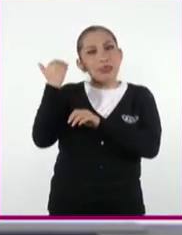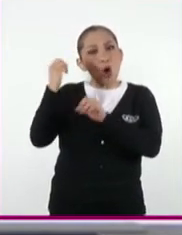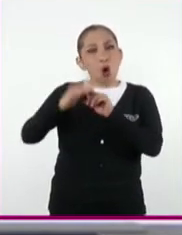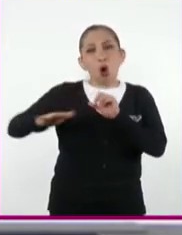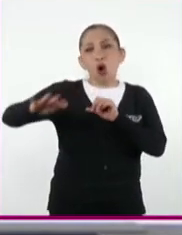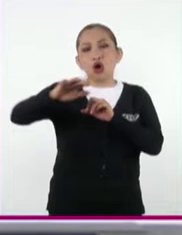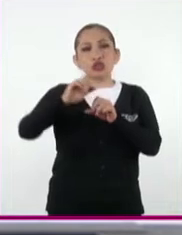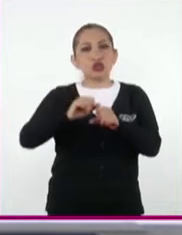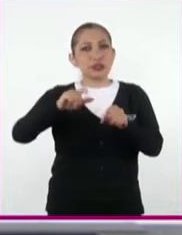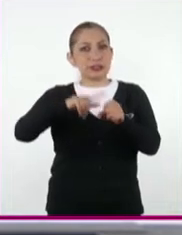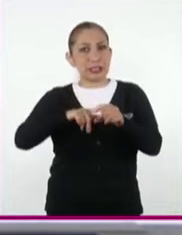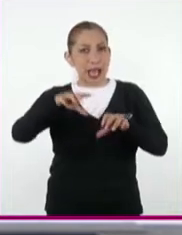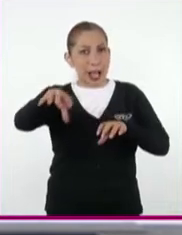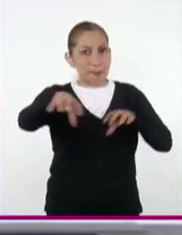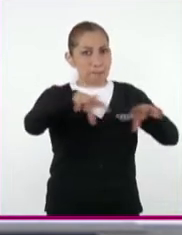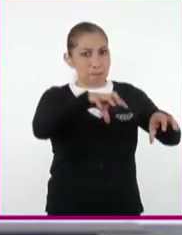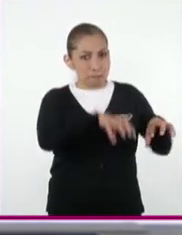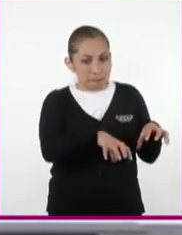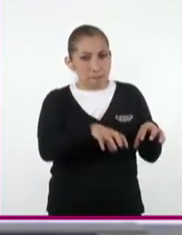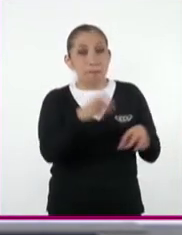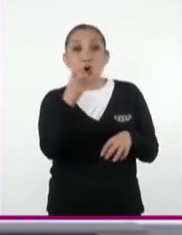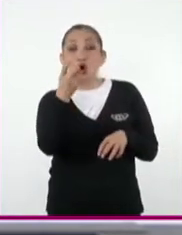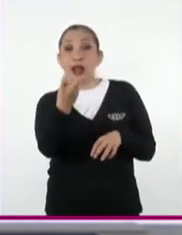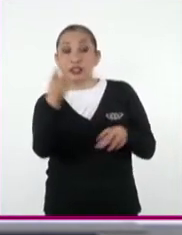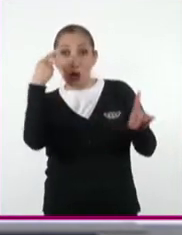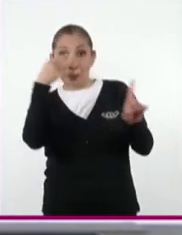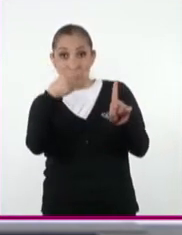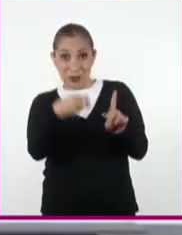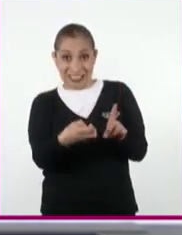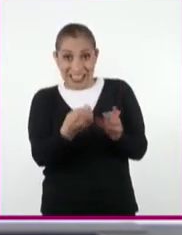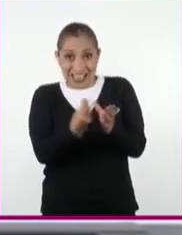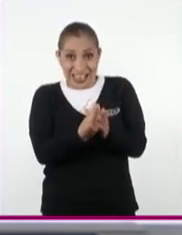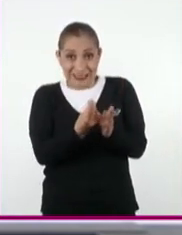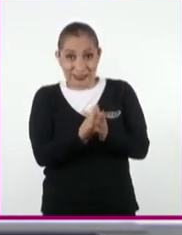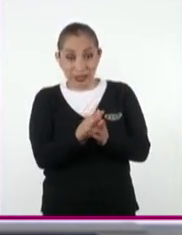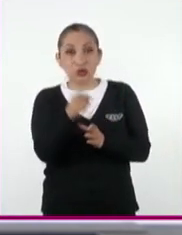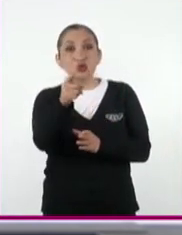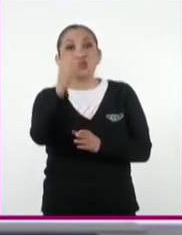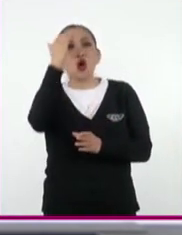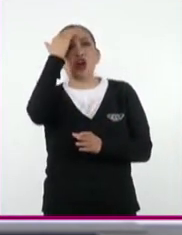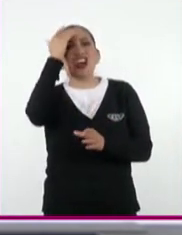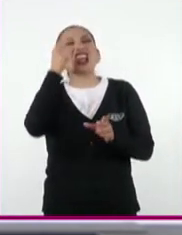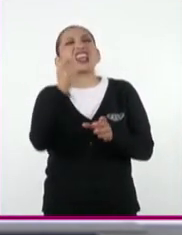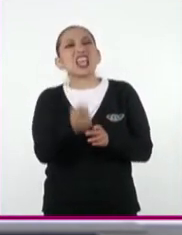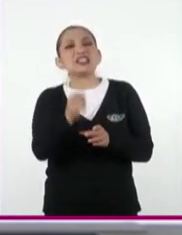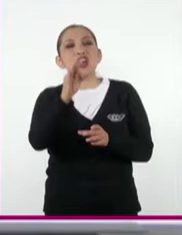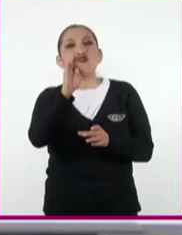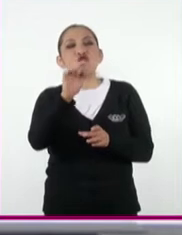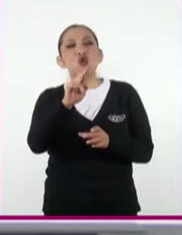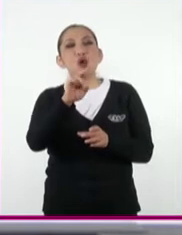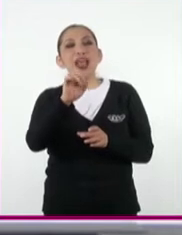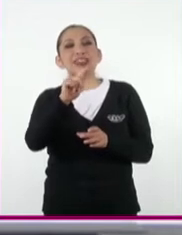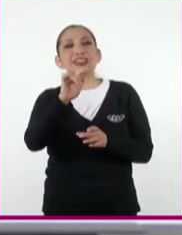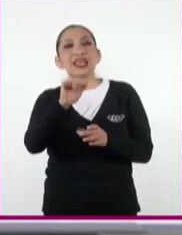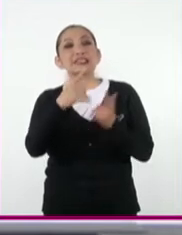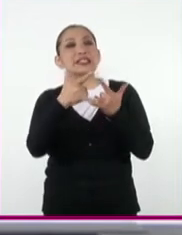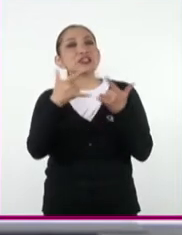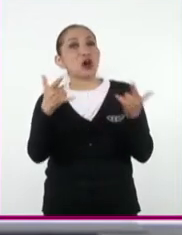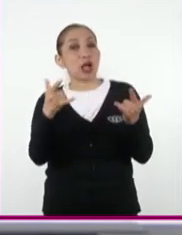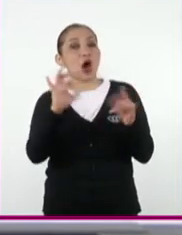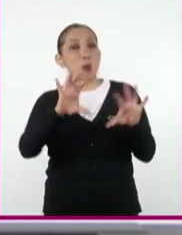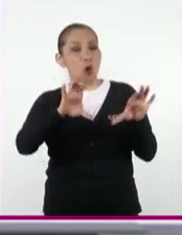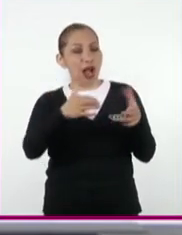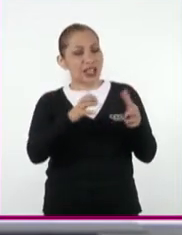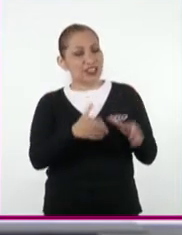sociedades. Y precisamente el propósito de esta sesión es que conozcas qué son las fuentes históricas, cómo se